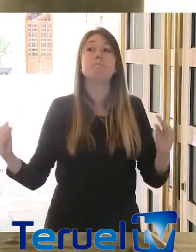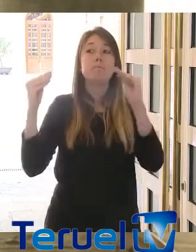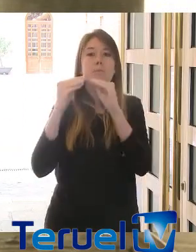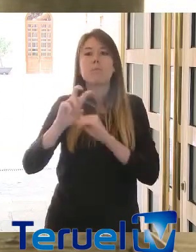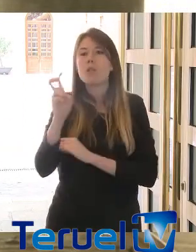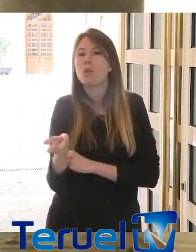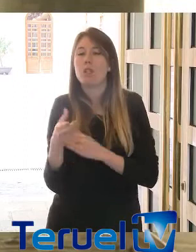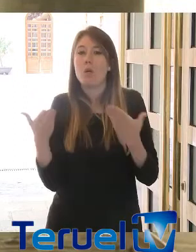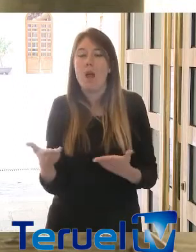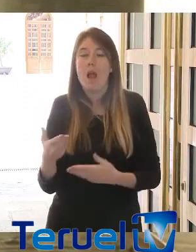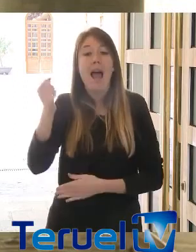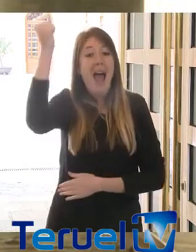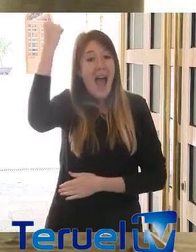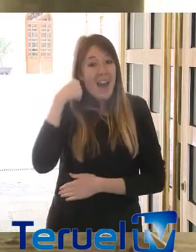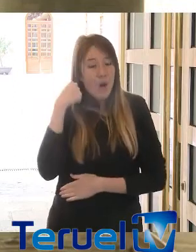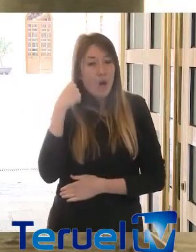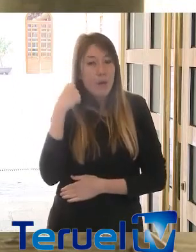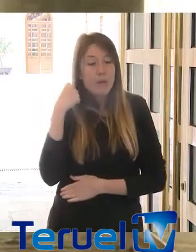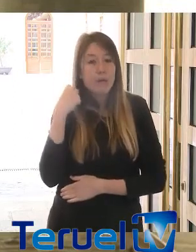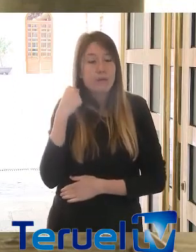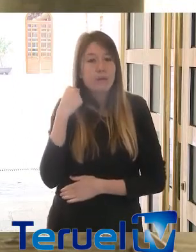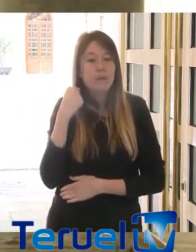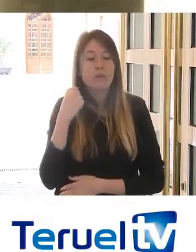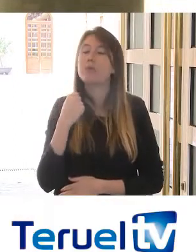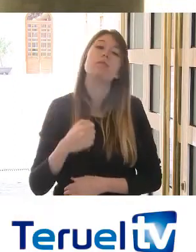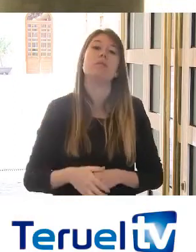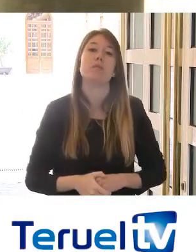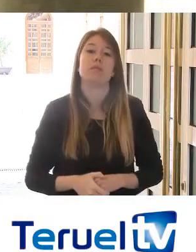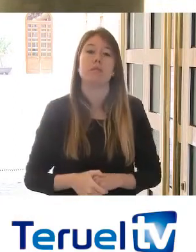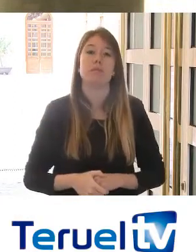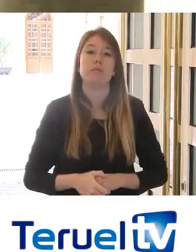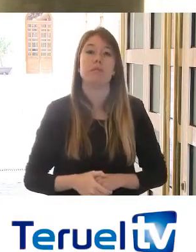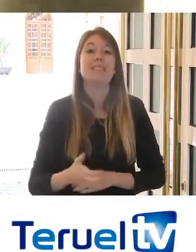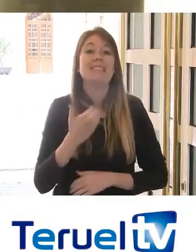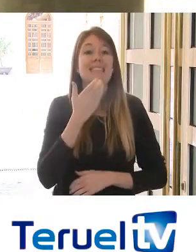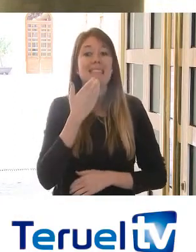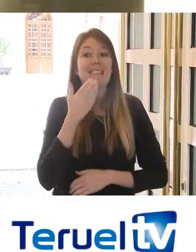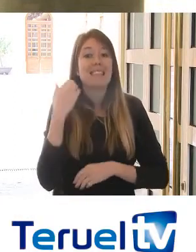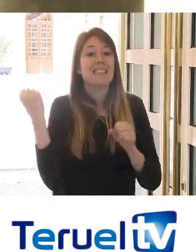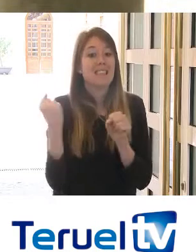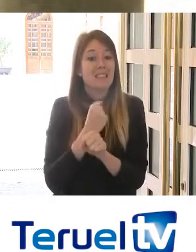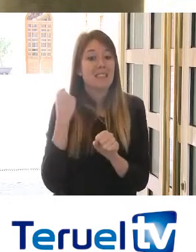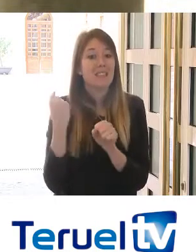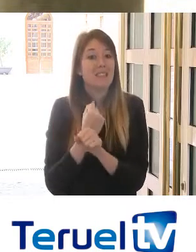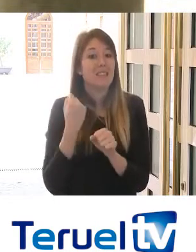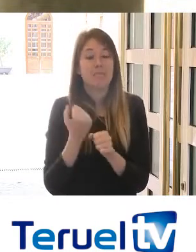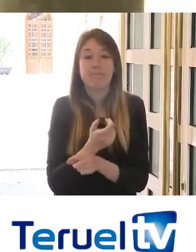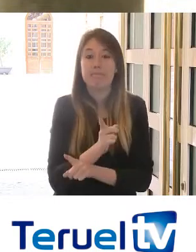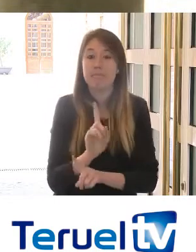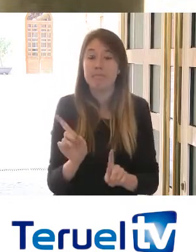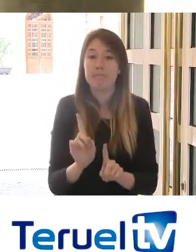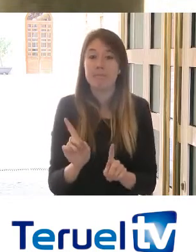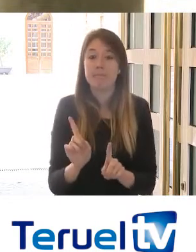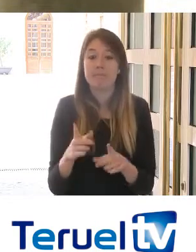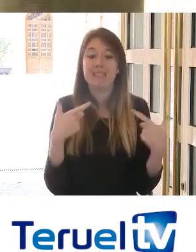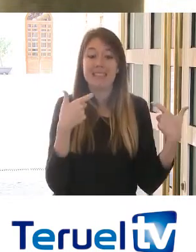en señalar que Aragón, si no deja de trabajar, como de hecho lo está haciendo, en